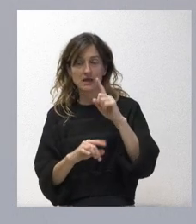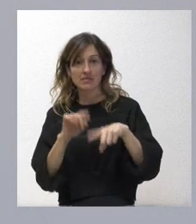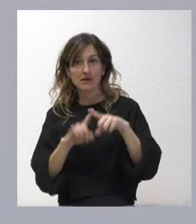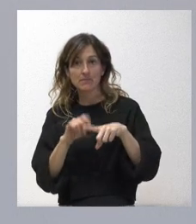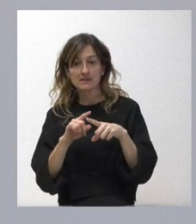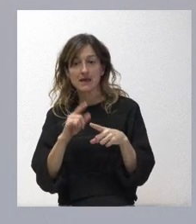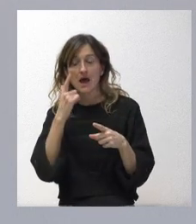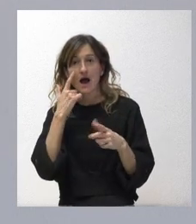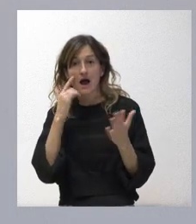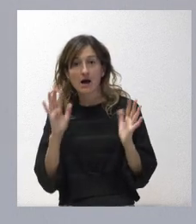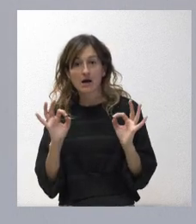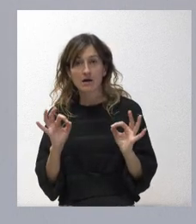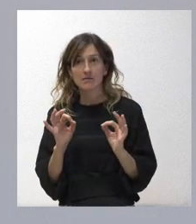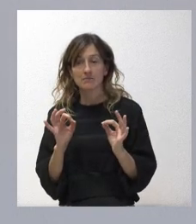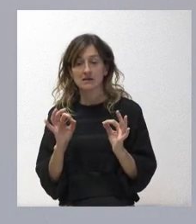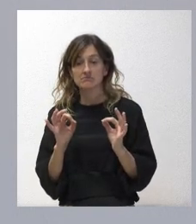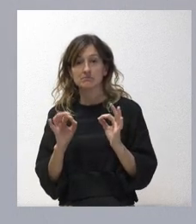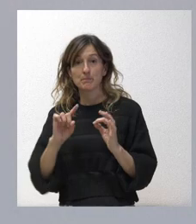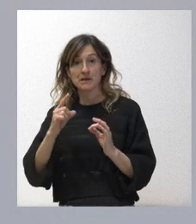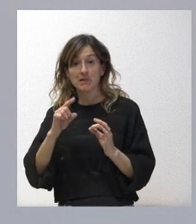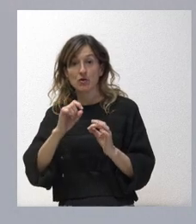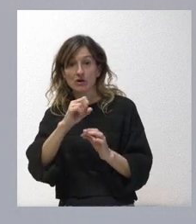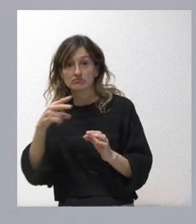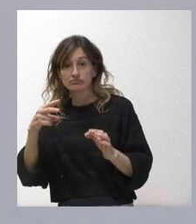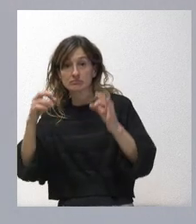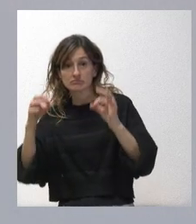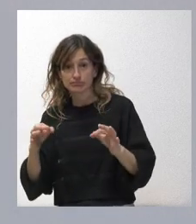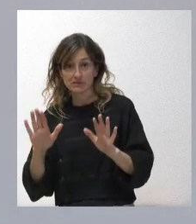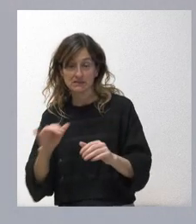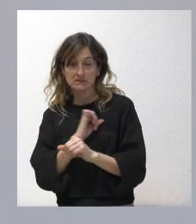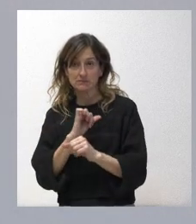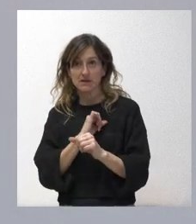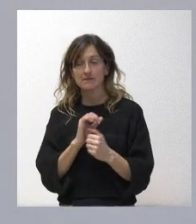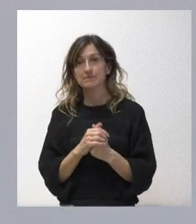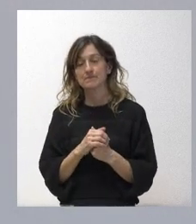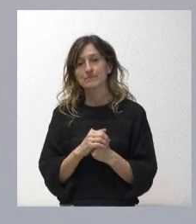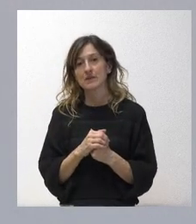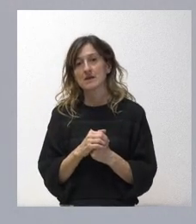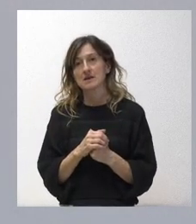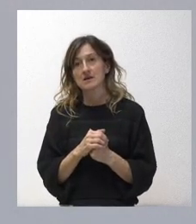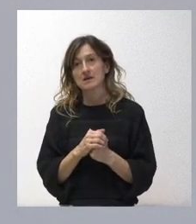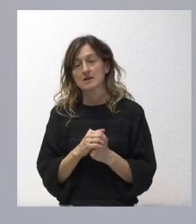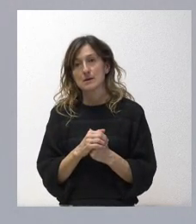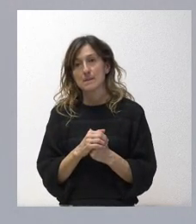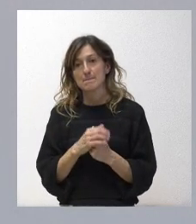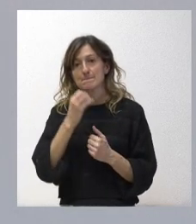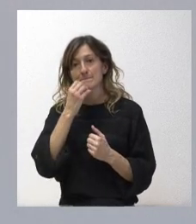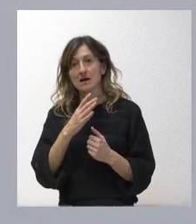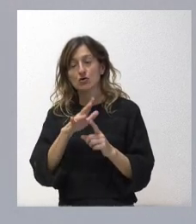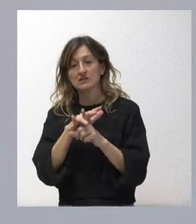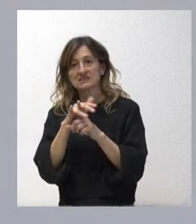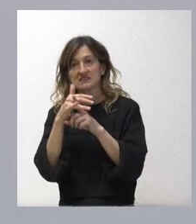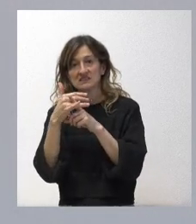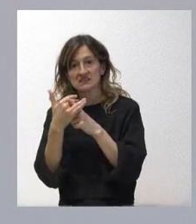reversible según cuál sea la decisión definitiva. Y, sin lugar a dudas, es más reversible dejar el status quo de la situación previa